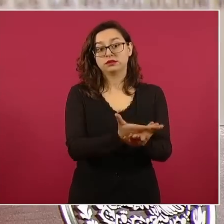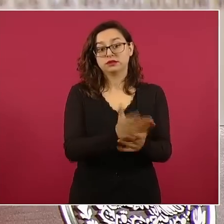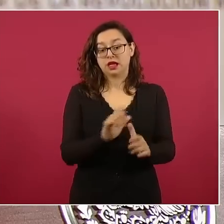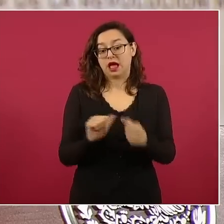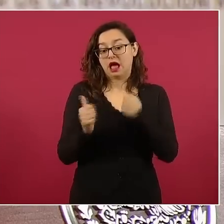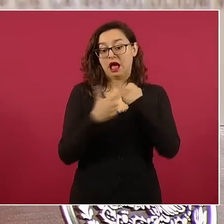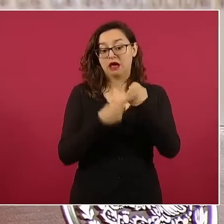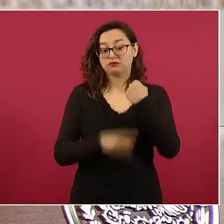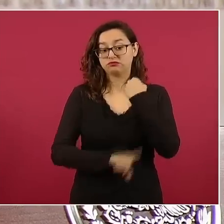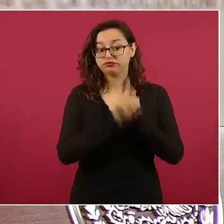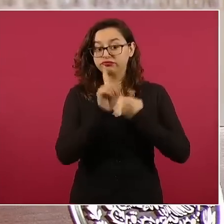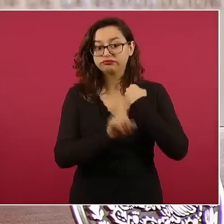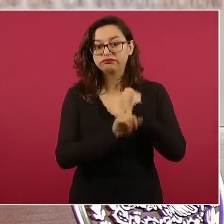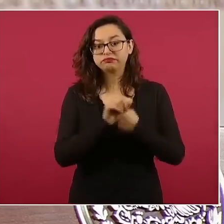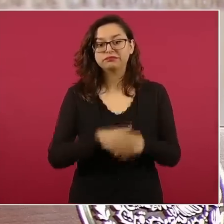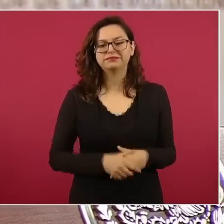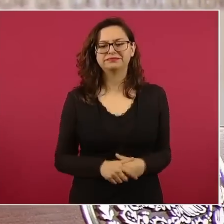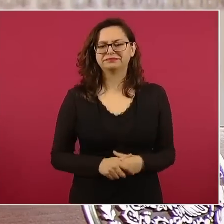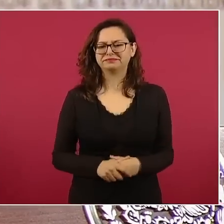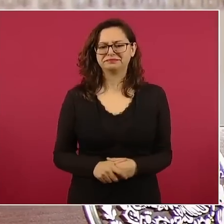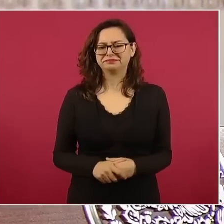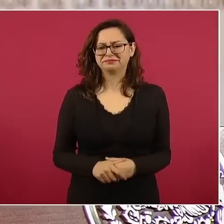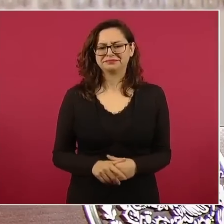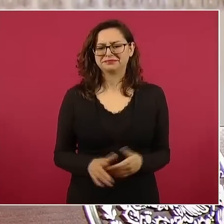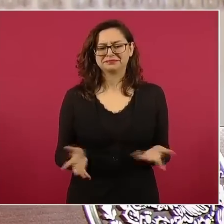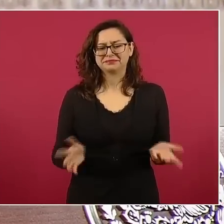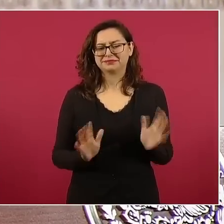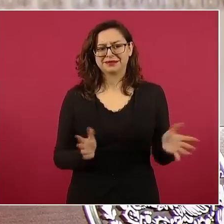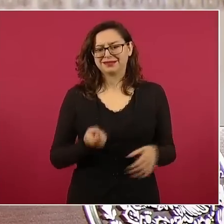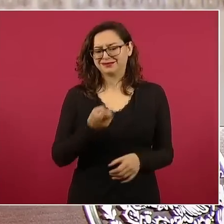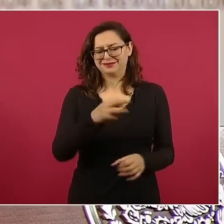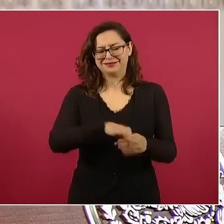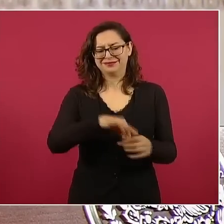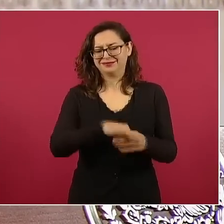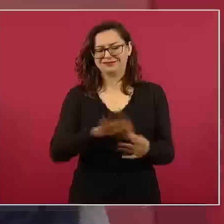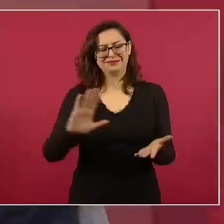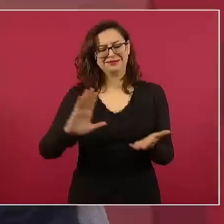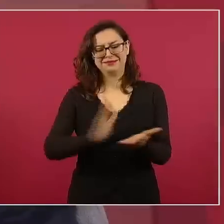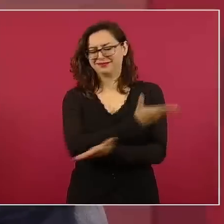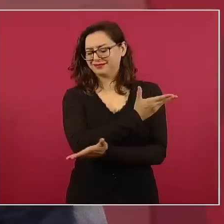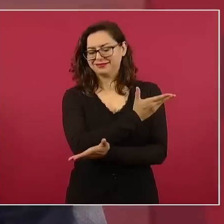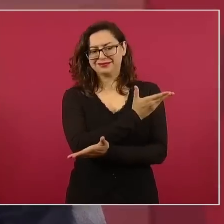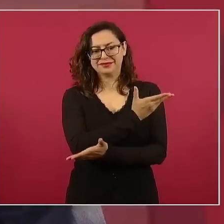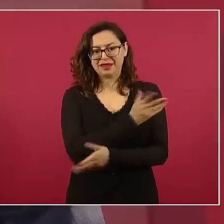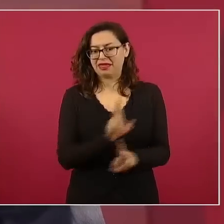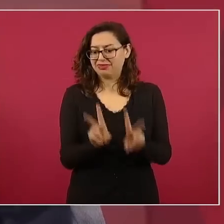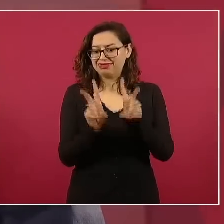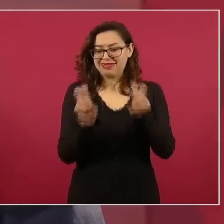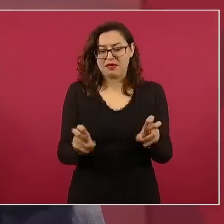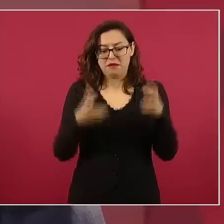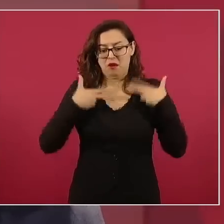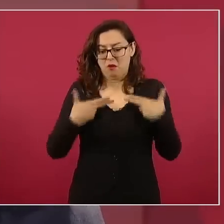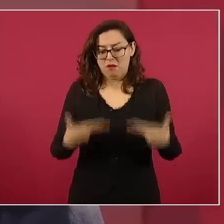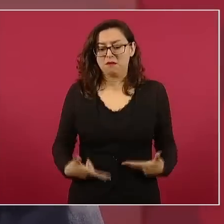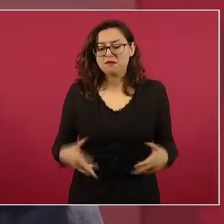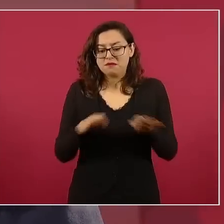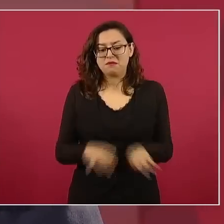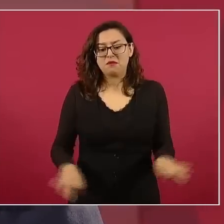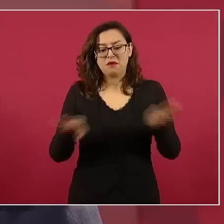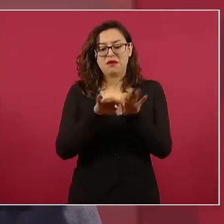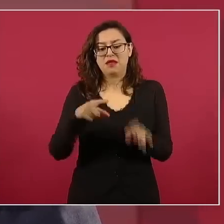Yo sostengo que estos temas hay que tocarlos todo el tiempo, independientemente de las elecciones, y que además